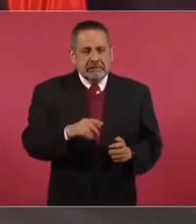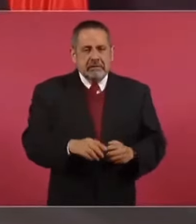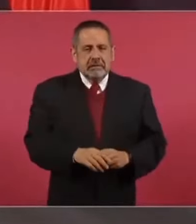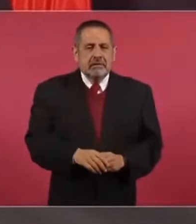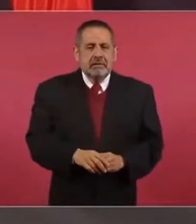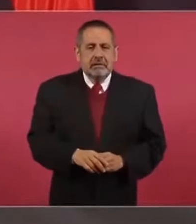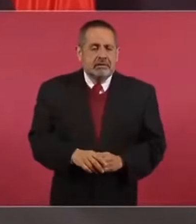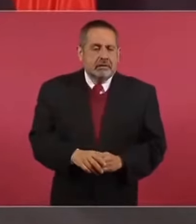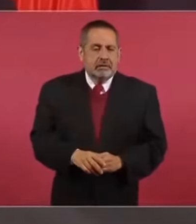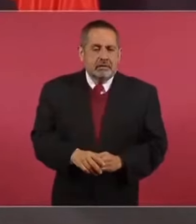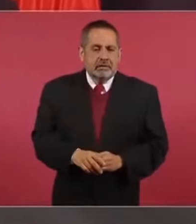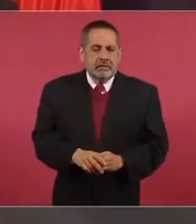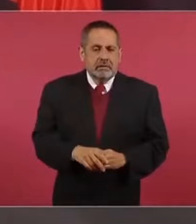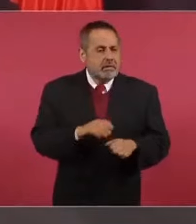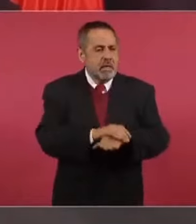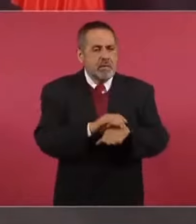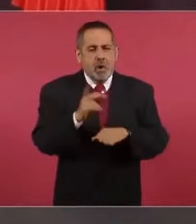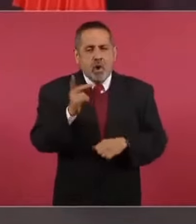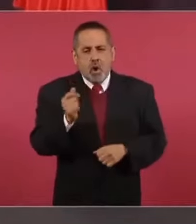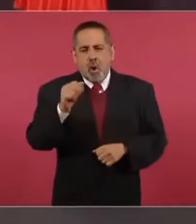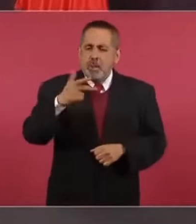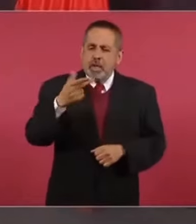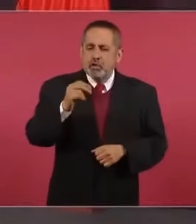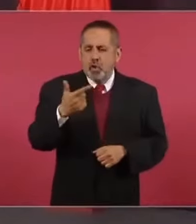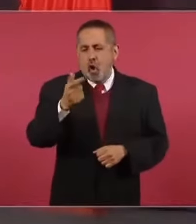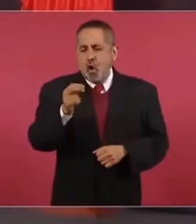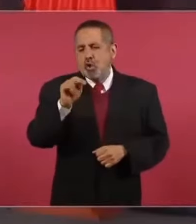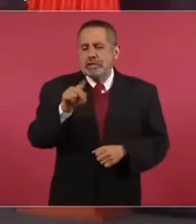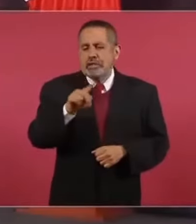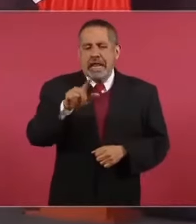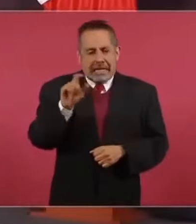Este... Mi amigo Pancho González.